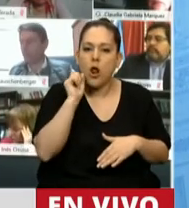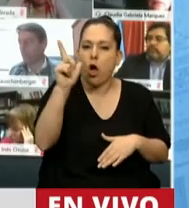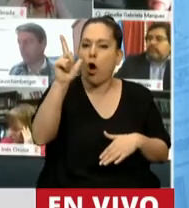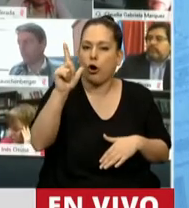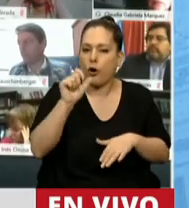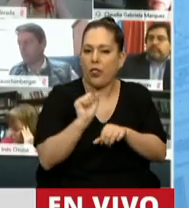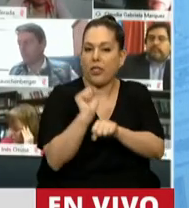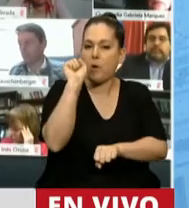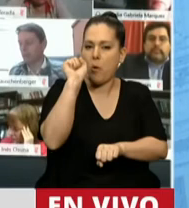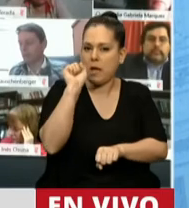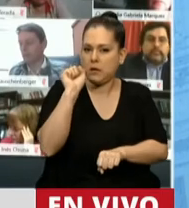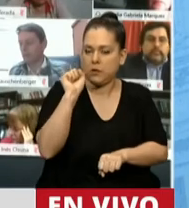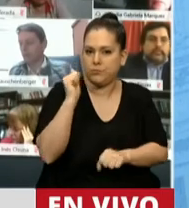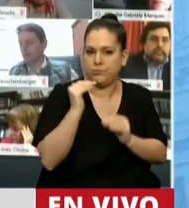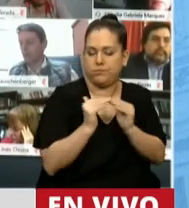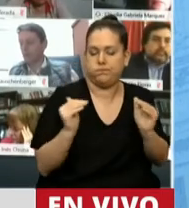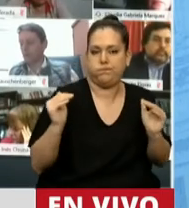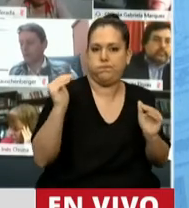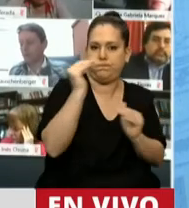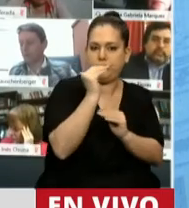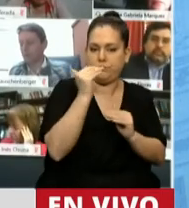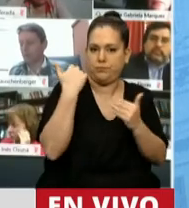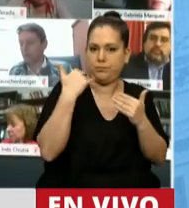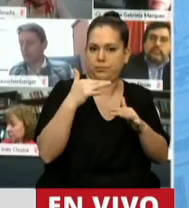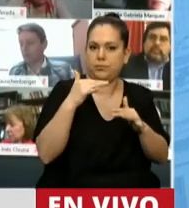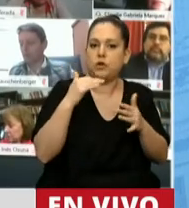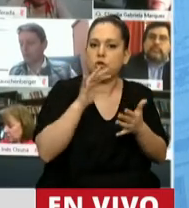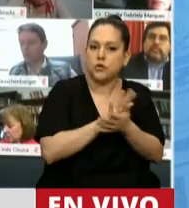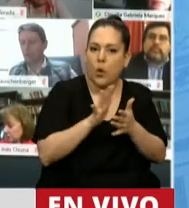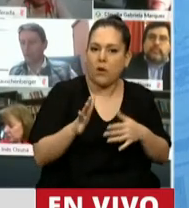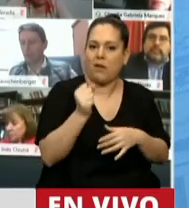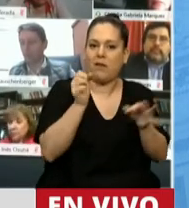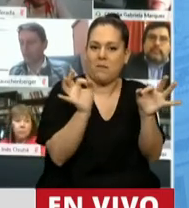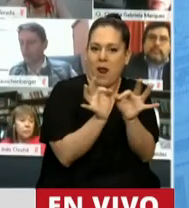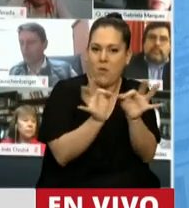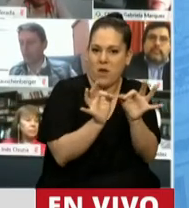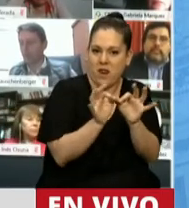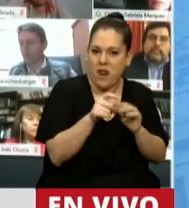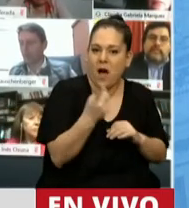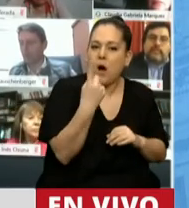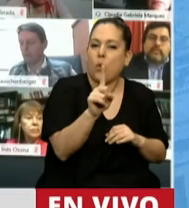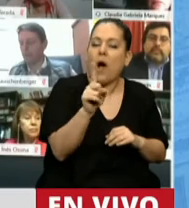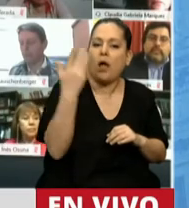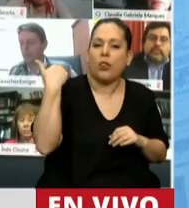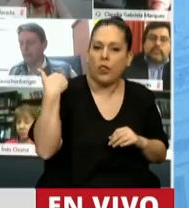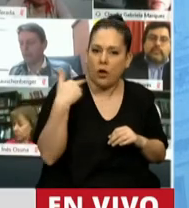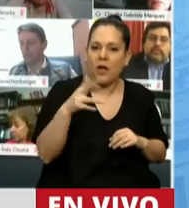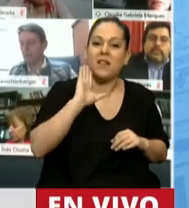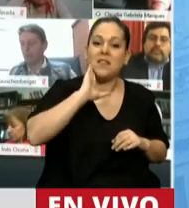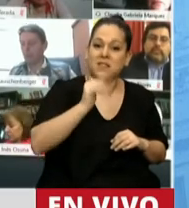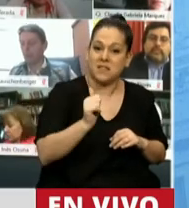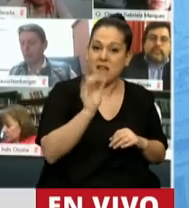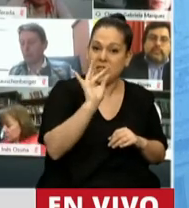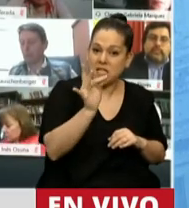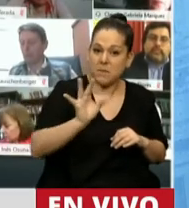diplomáticos en nuestra reivindicación soberana de las Malvinas, cuando el 16 de